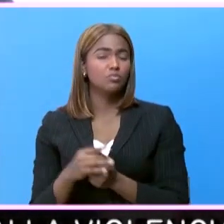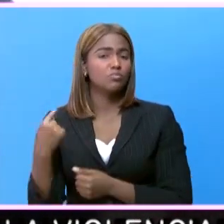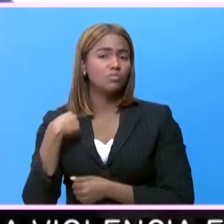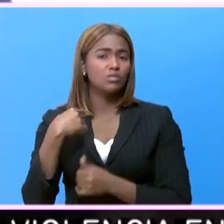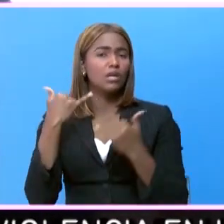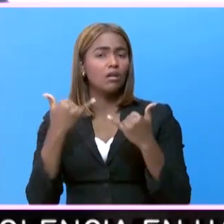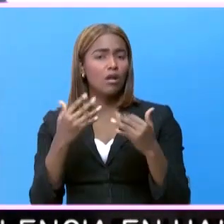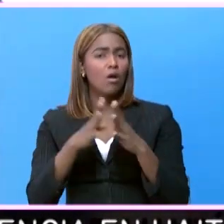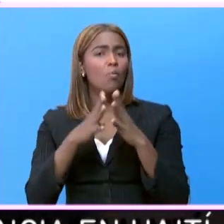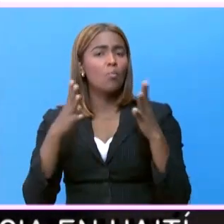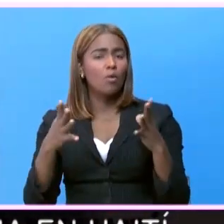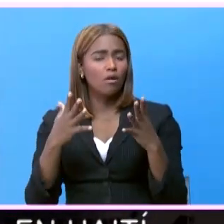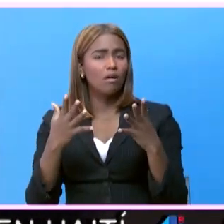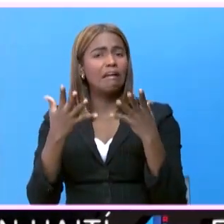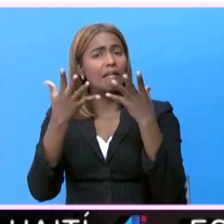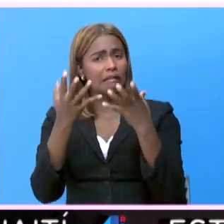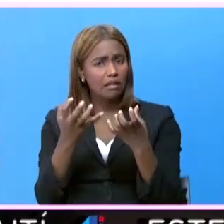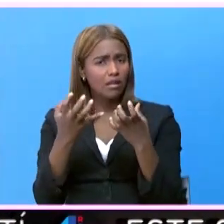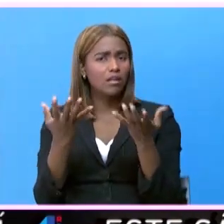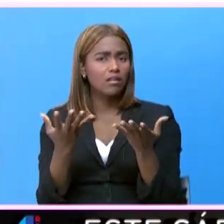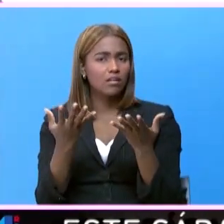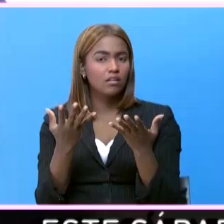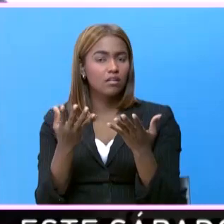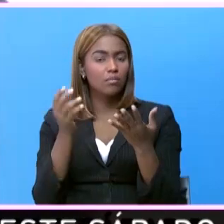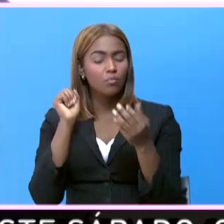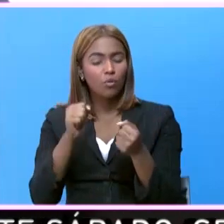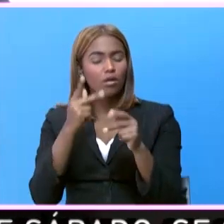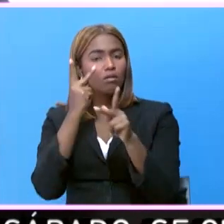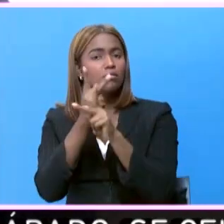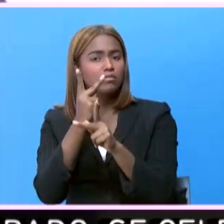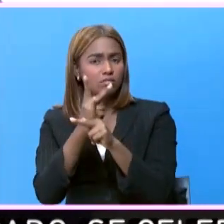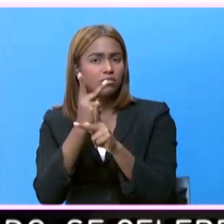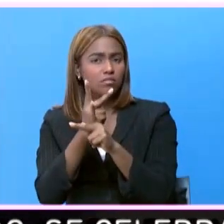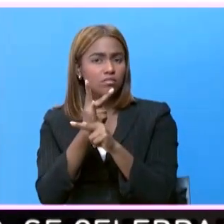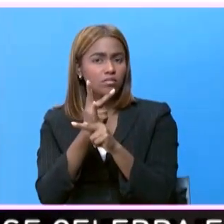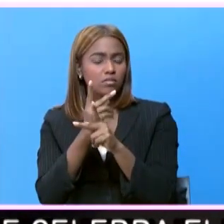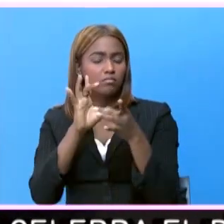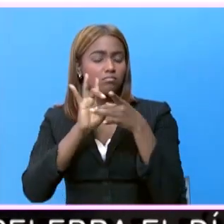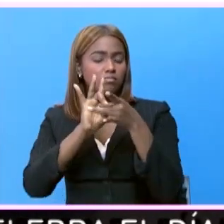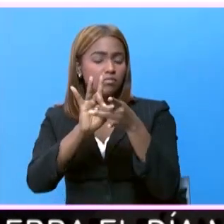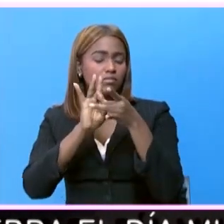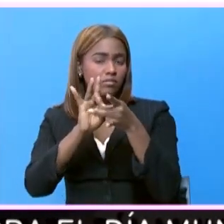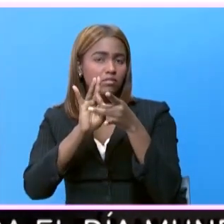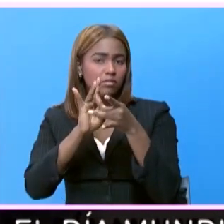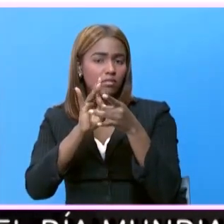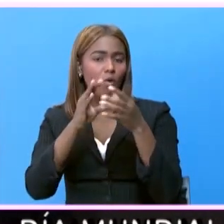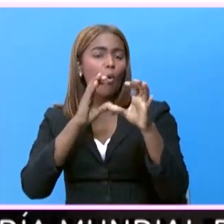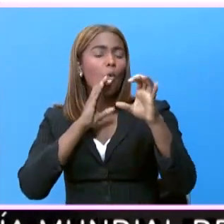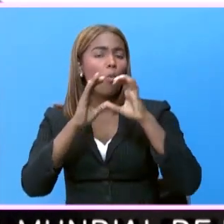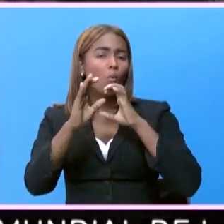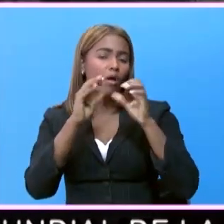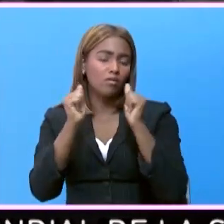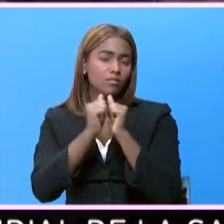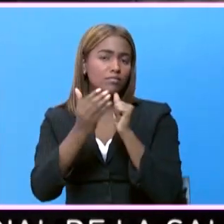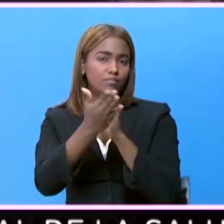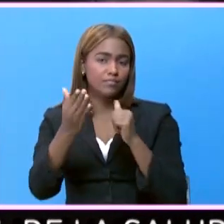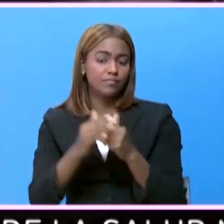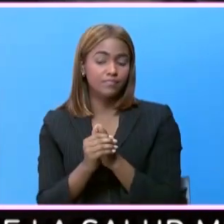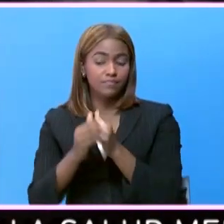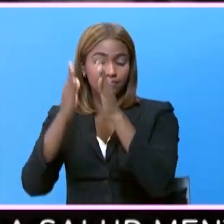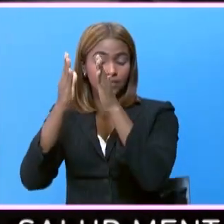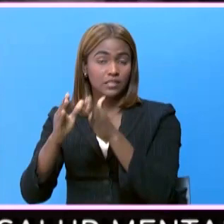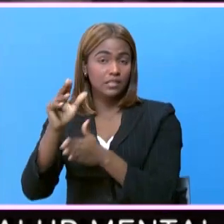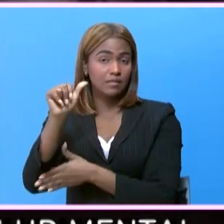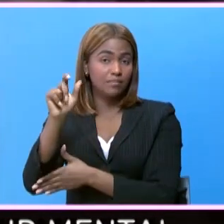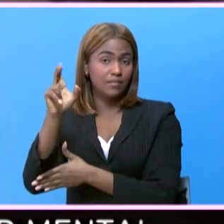muy interesados en mantener una relación y una comunicación con ustedes. Limber Cruz